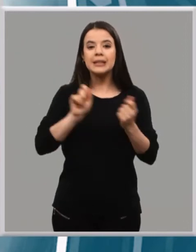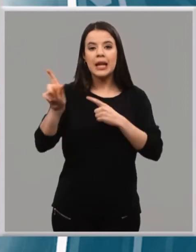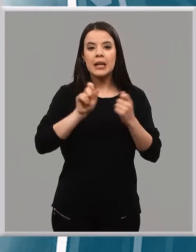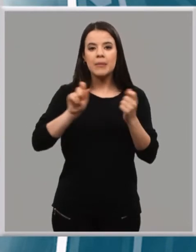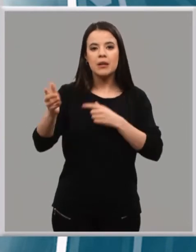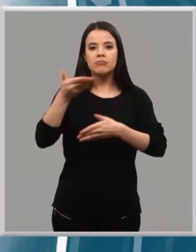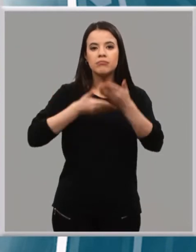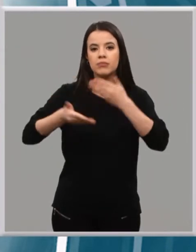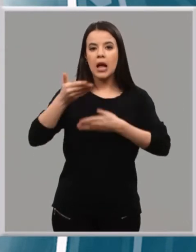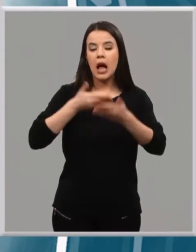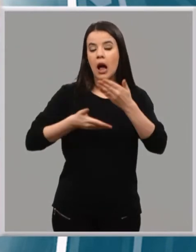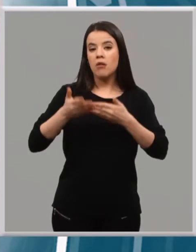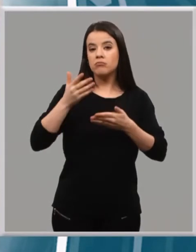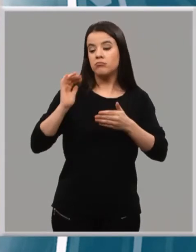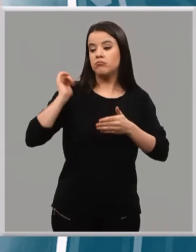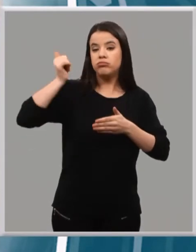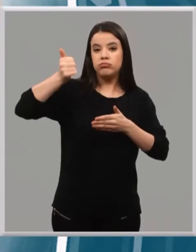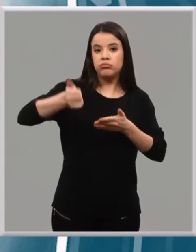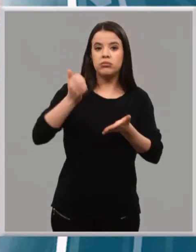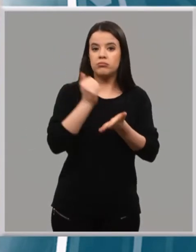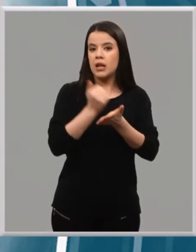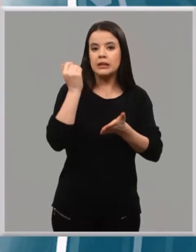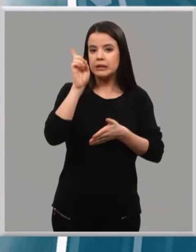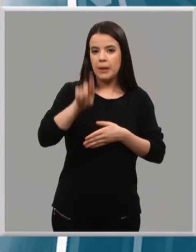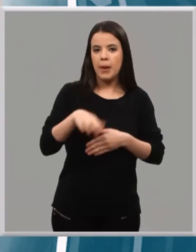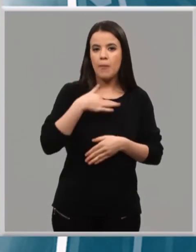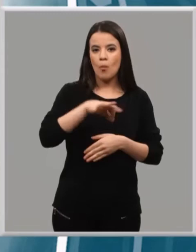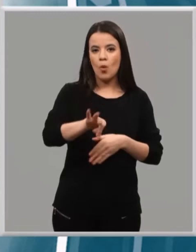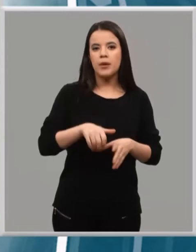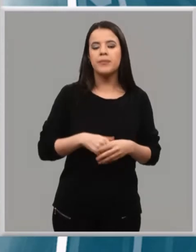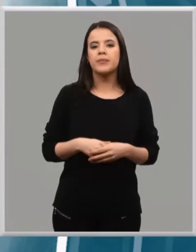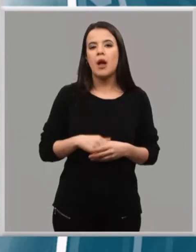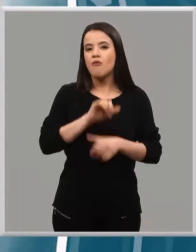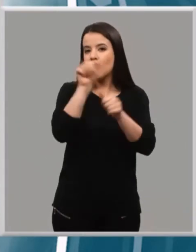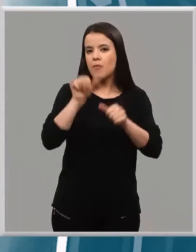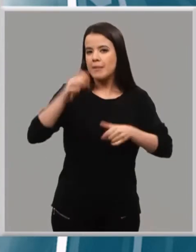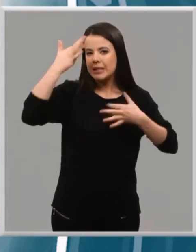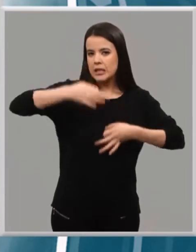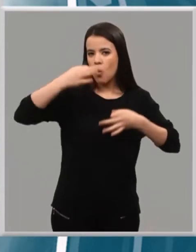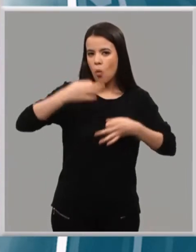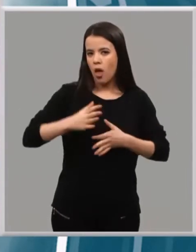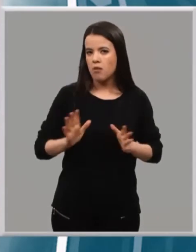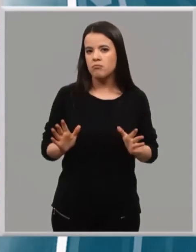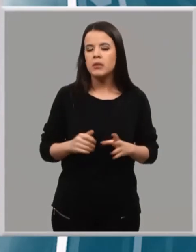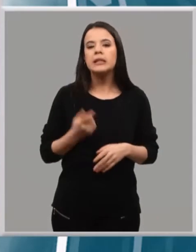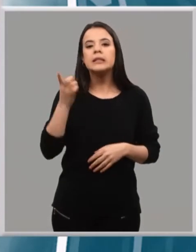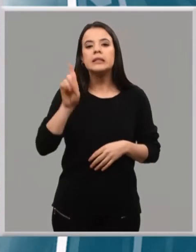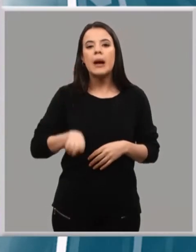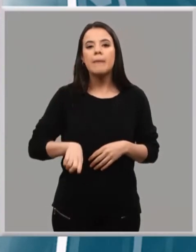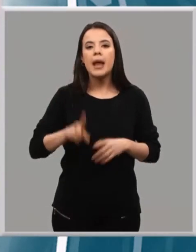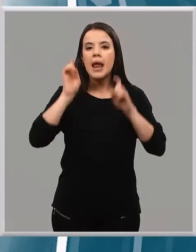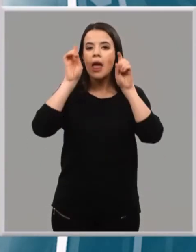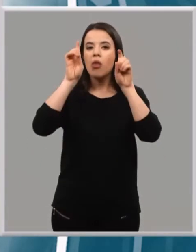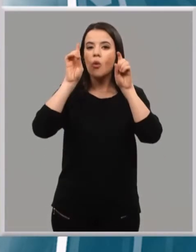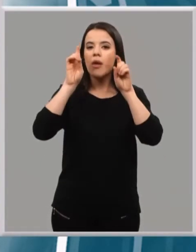inscripción tradicional. Hemos decidido hacerlo de la forma más segura y prudente. Por lo demás, educación mantendrá también al menos